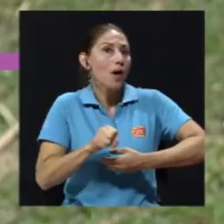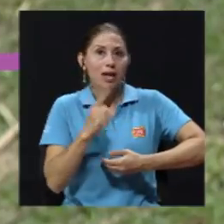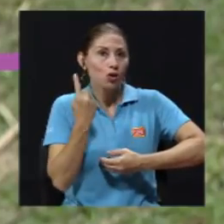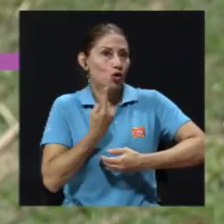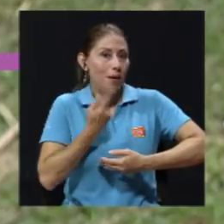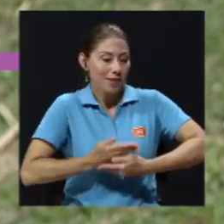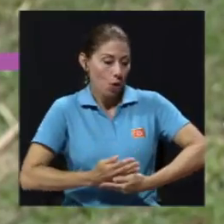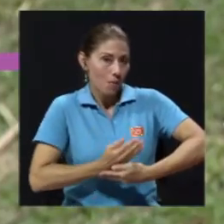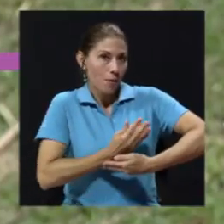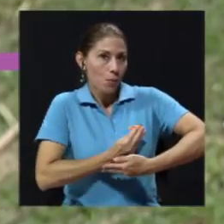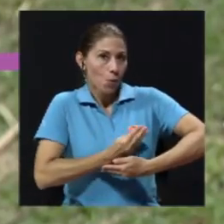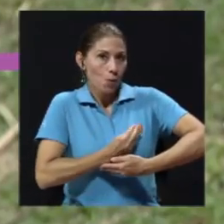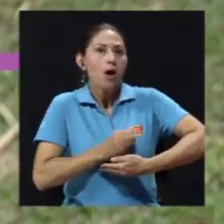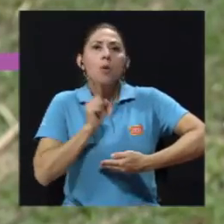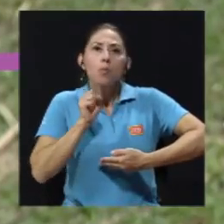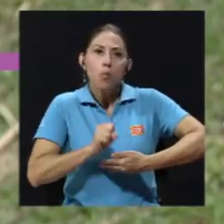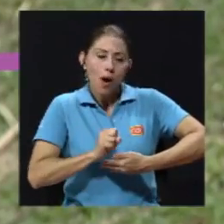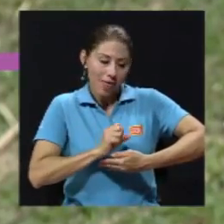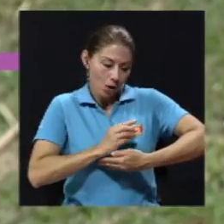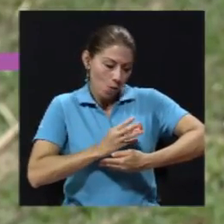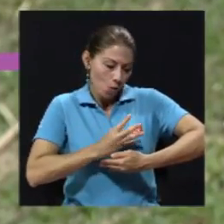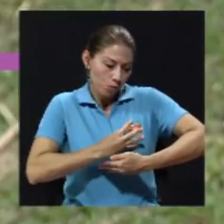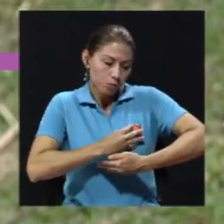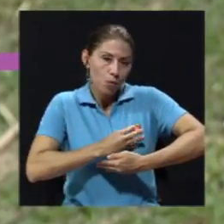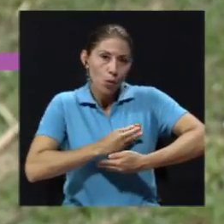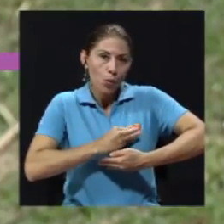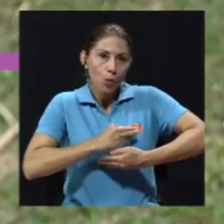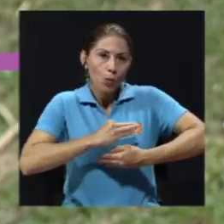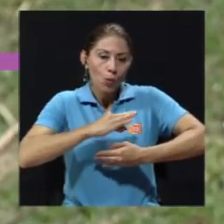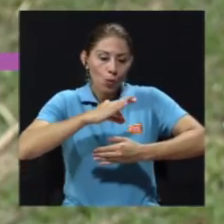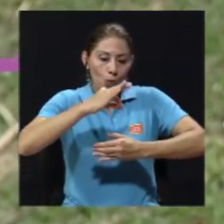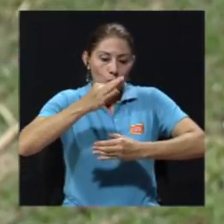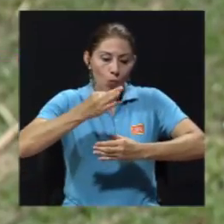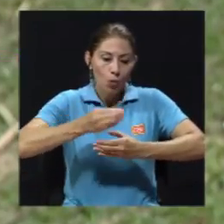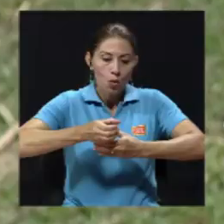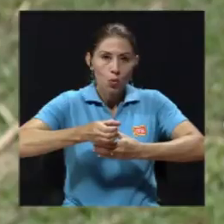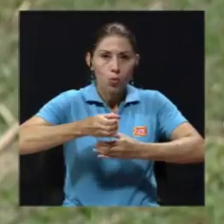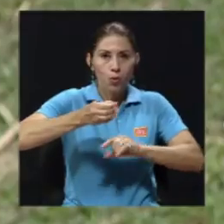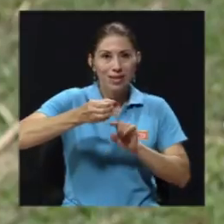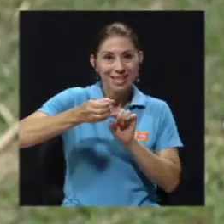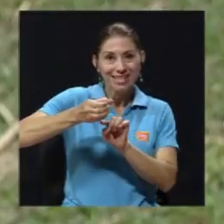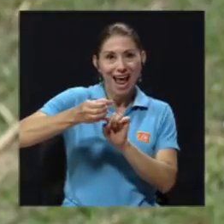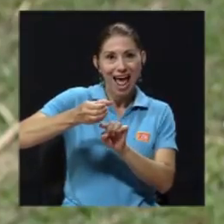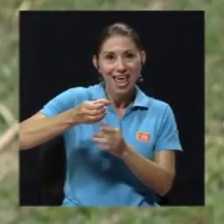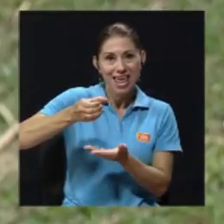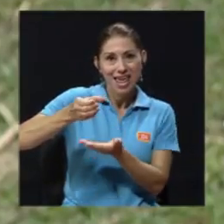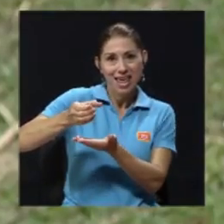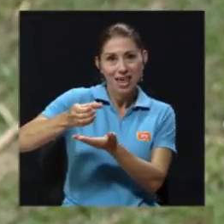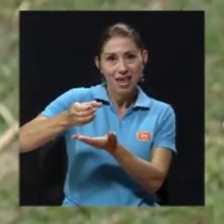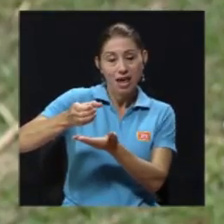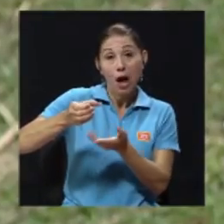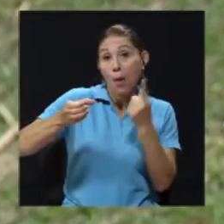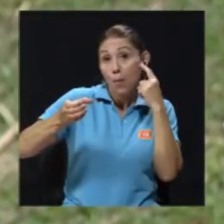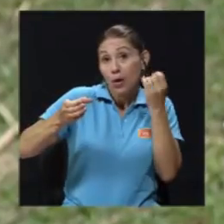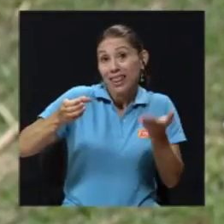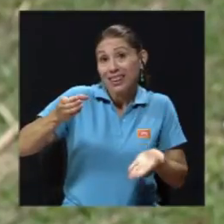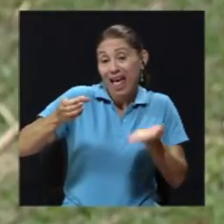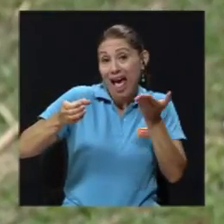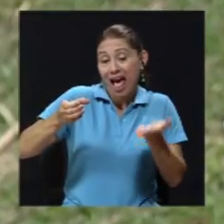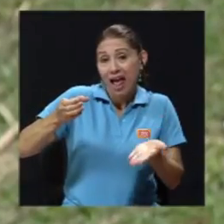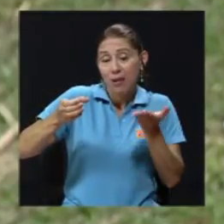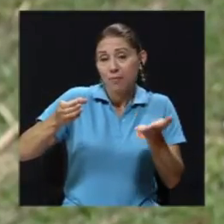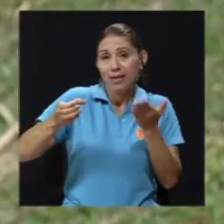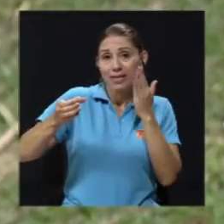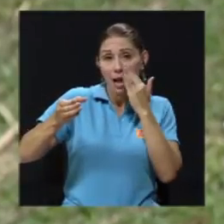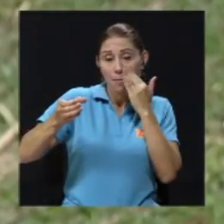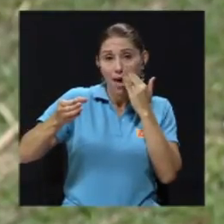materna se puede extraer, y se debe extraer, porque cuando la madre le baja la leche, o le ciego de la leche, depende de la bibliografía